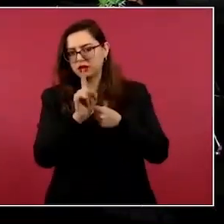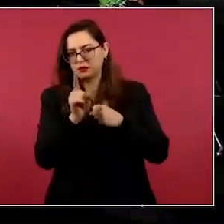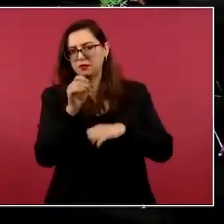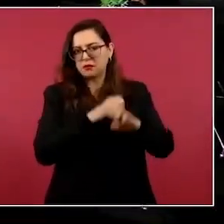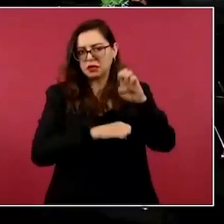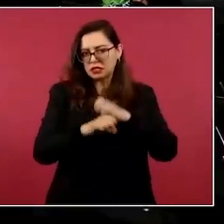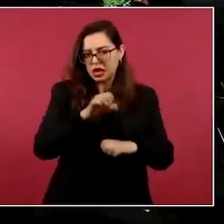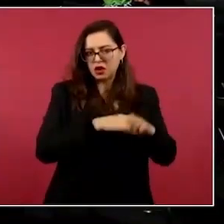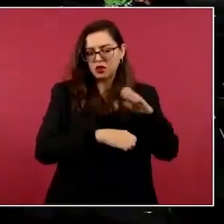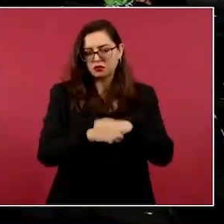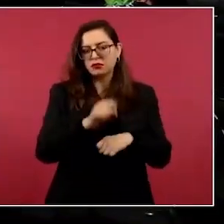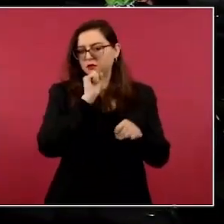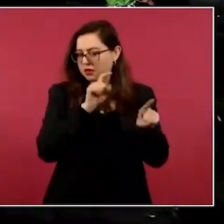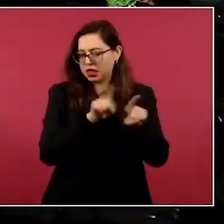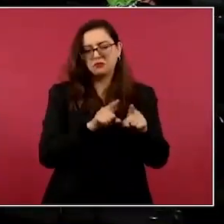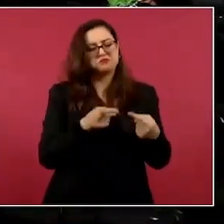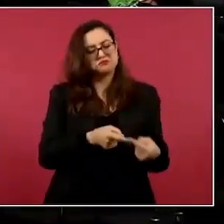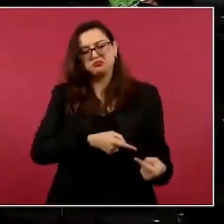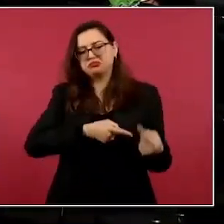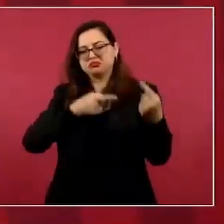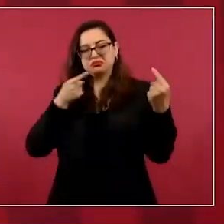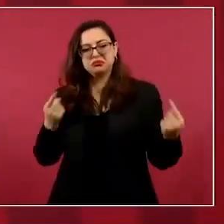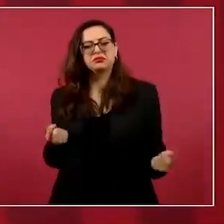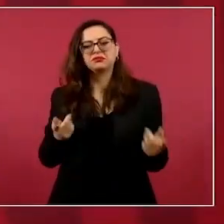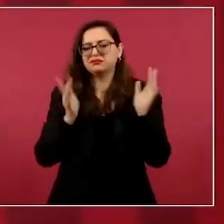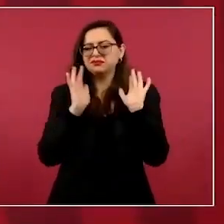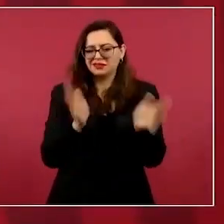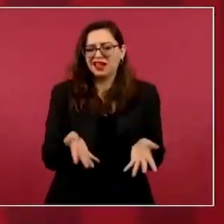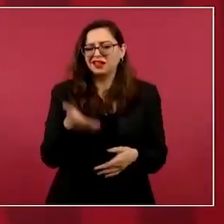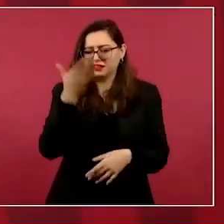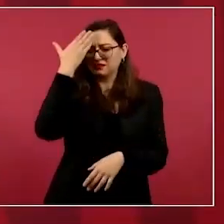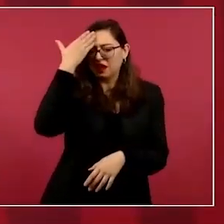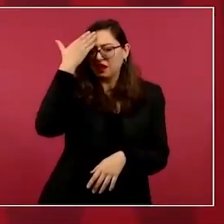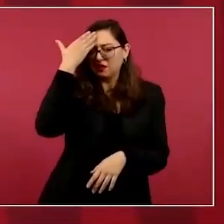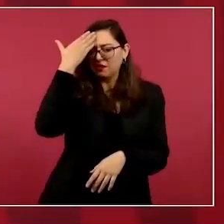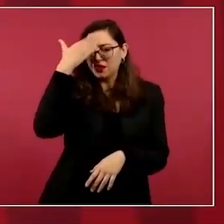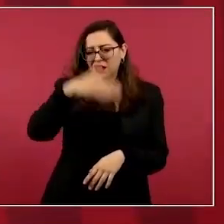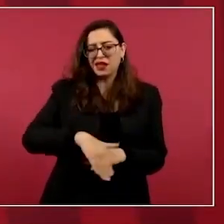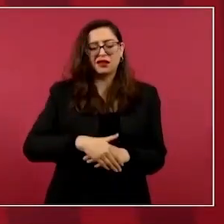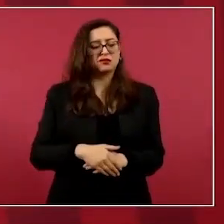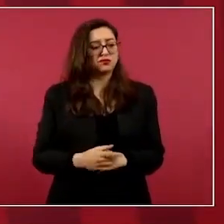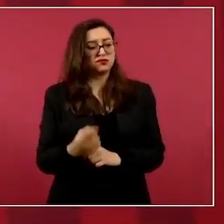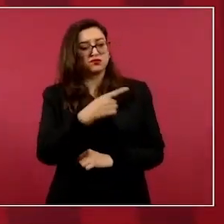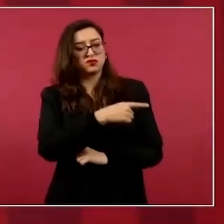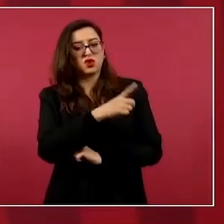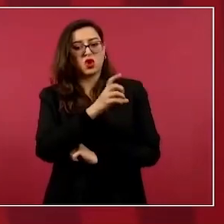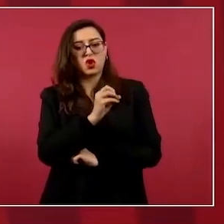y Lore de Mola.